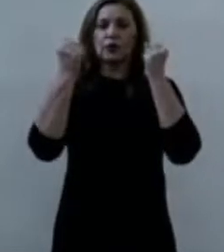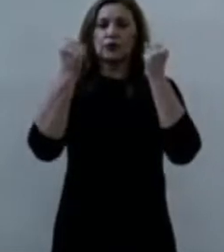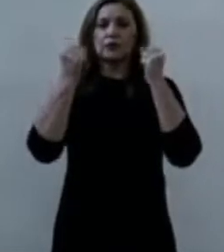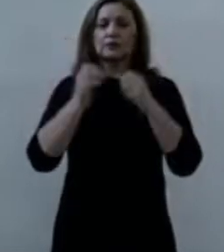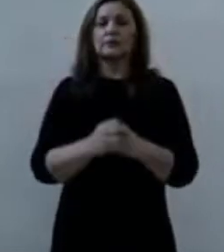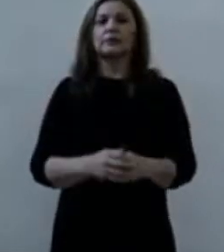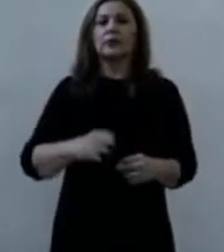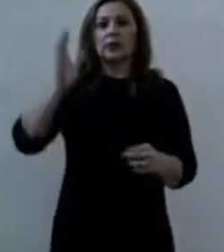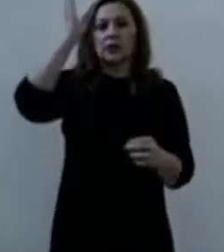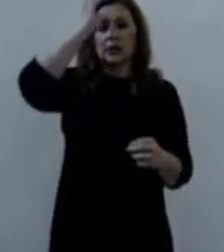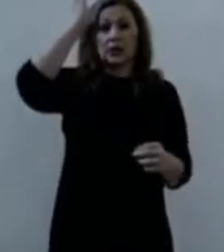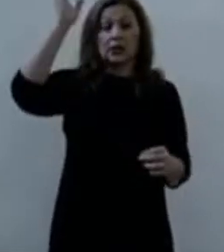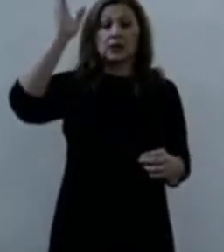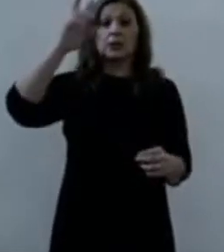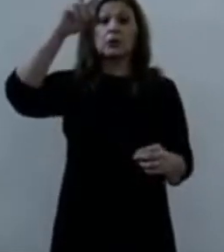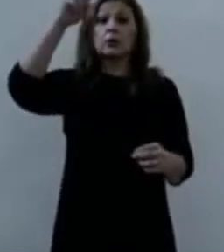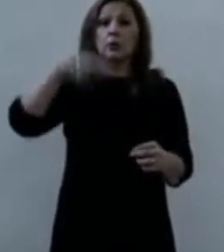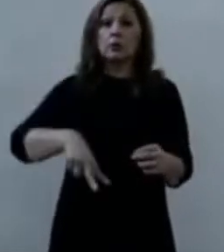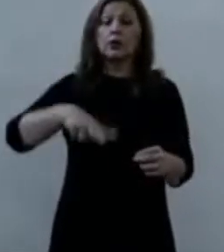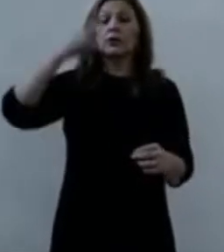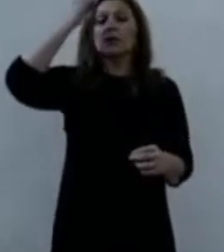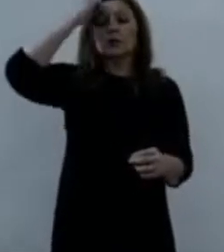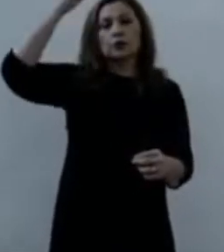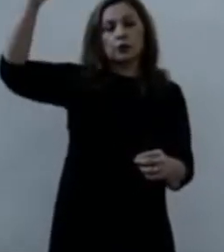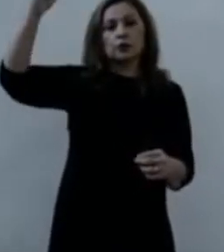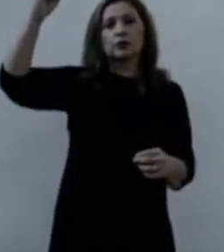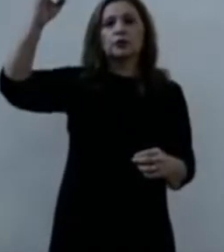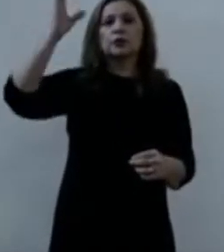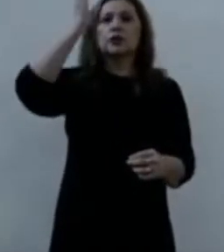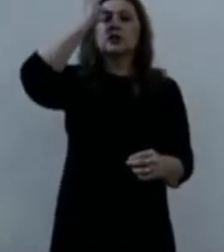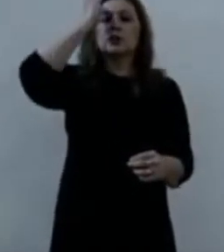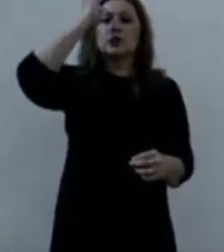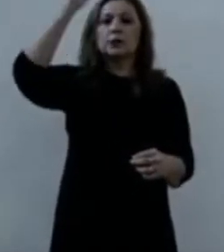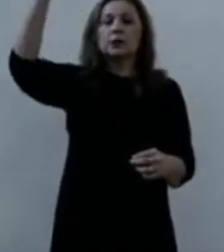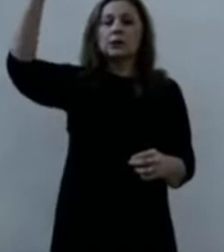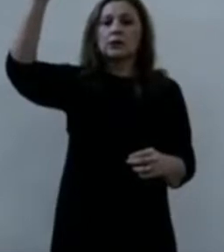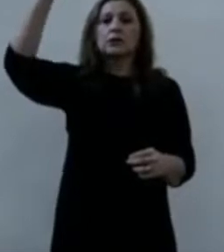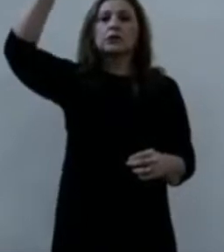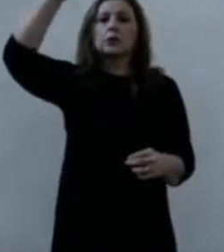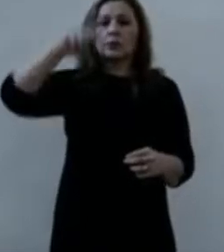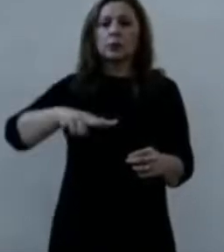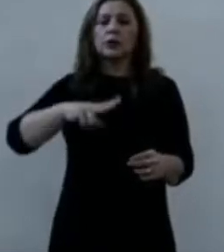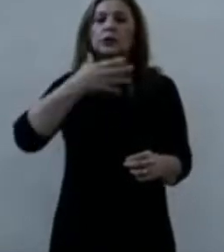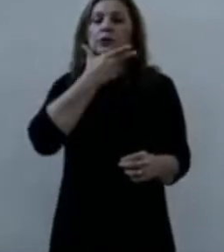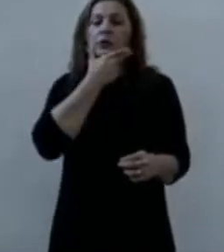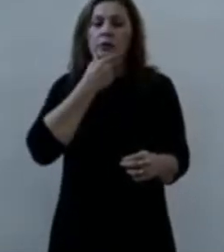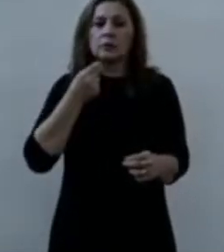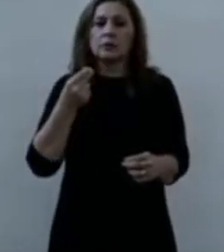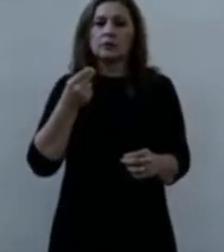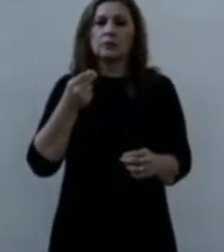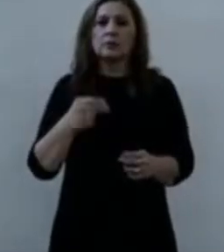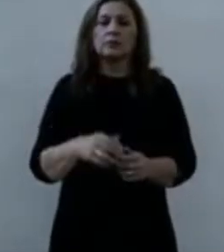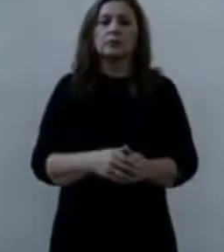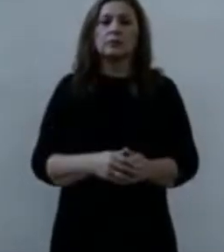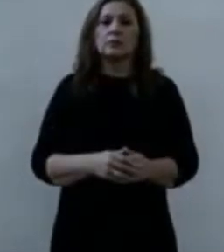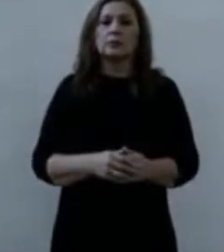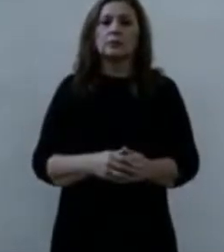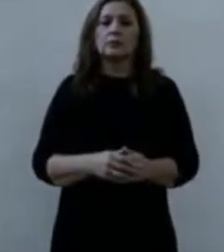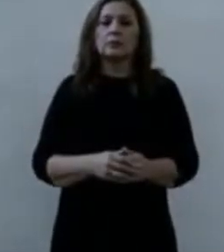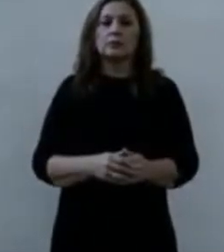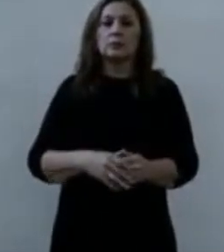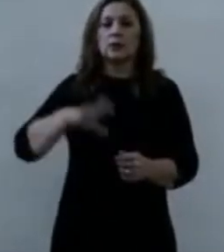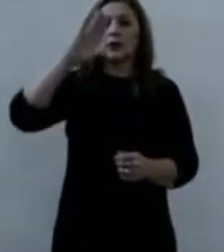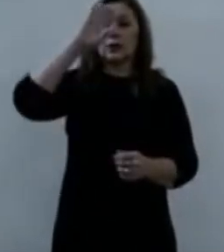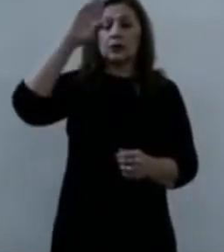verdadero Dios, Cristo, verdadero hombre, el